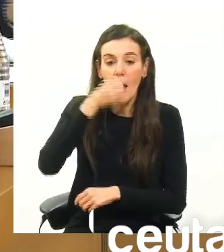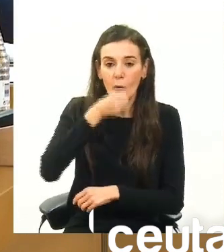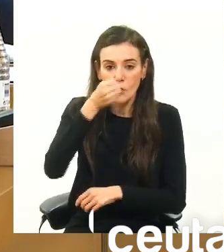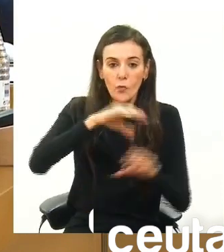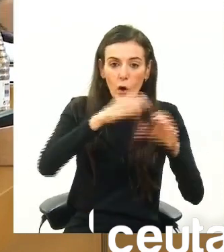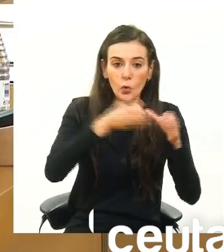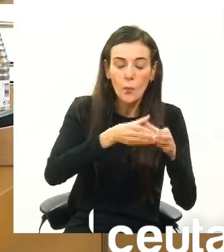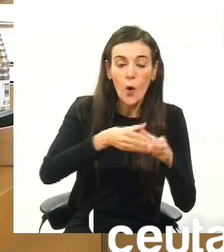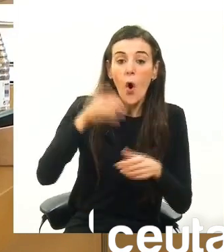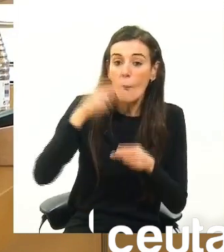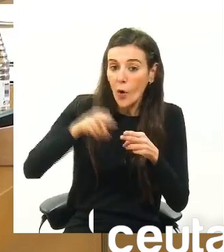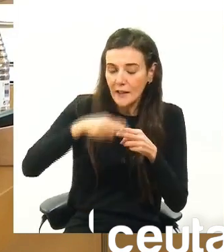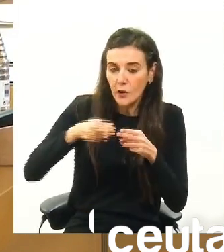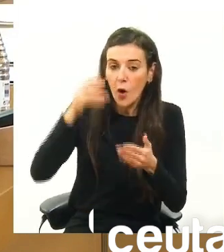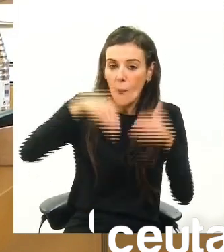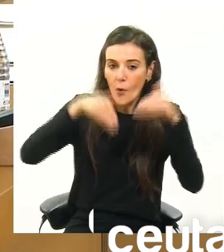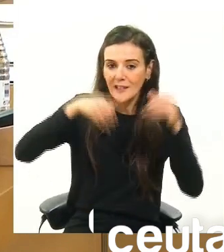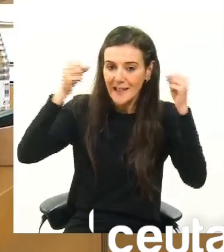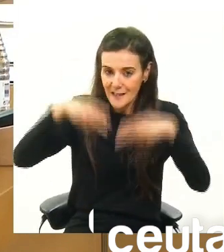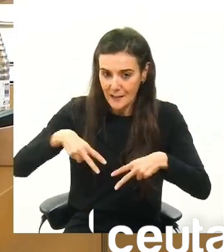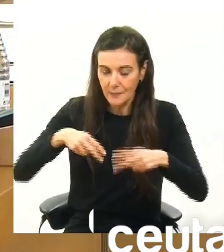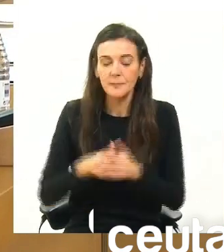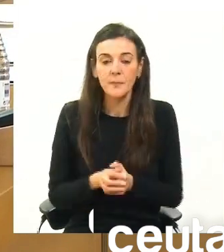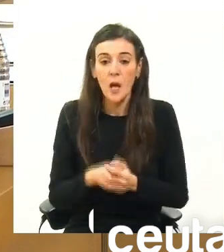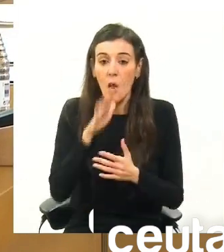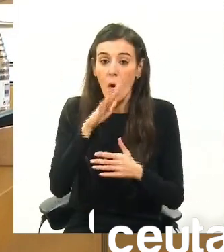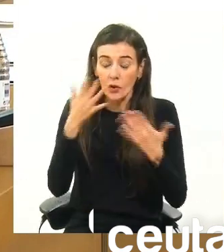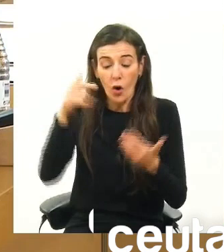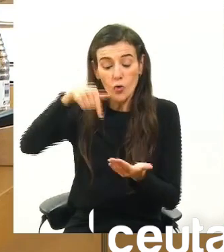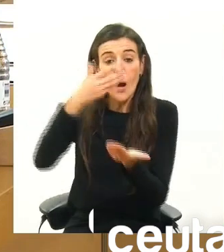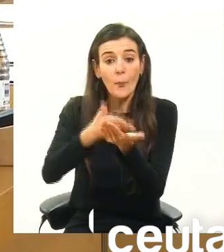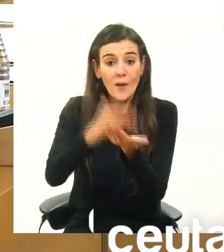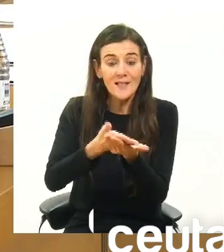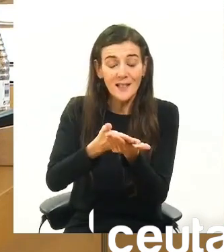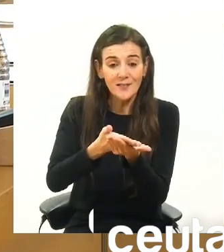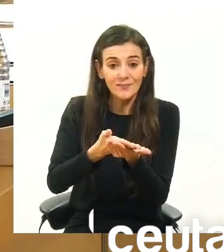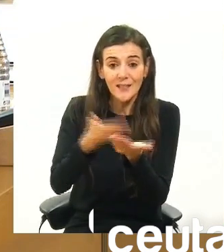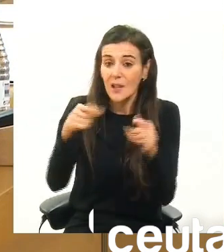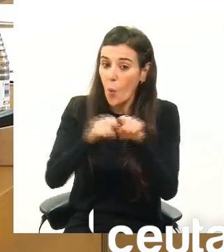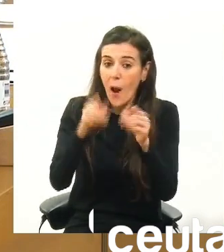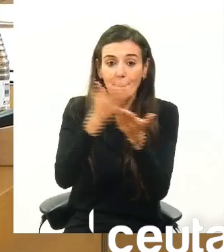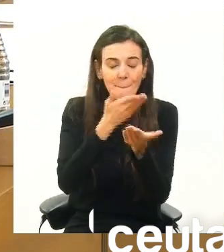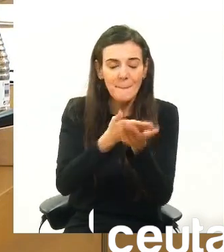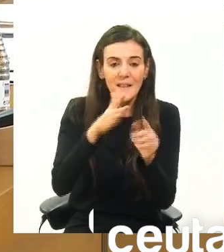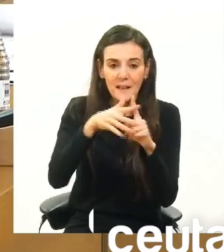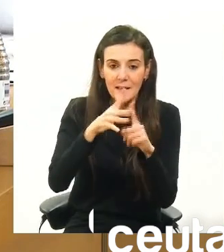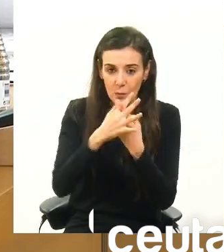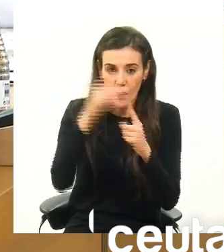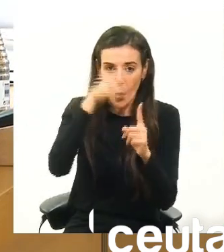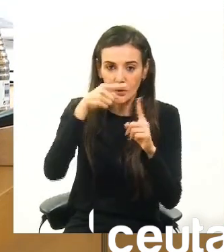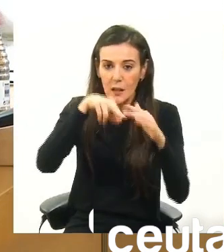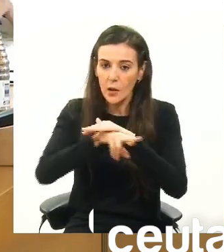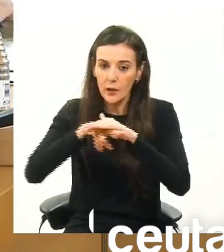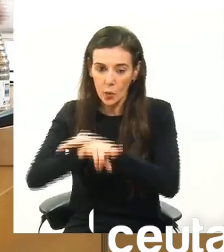único partido que no votó a favor. El PSOE, que es hoy el que trae aquí una propuesta pidiendo que se utilicen los